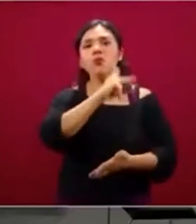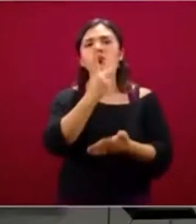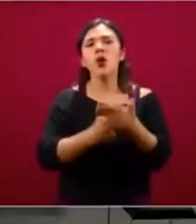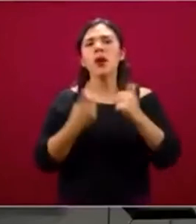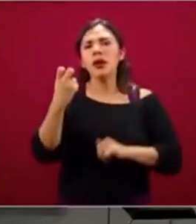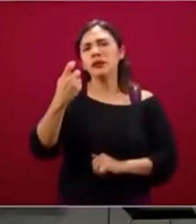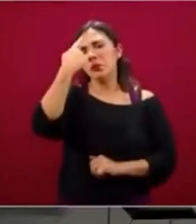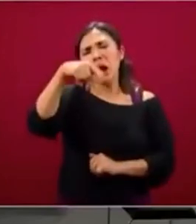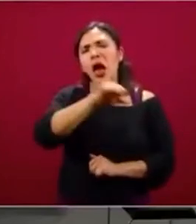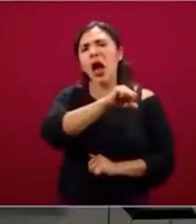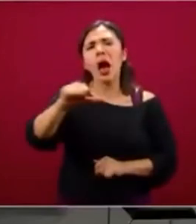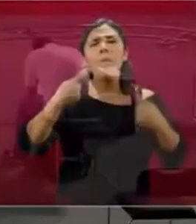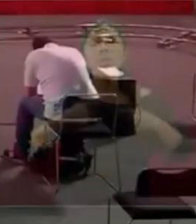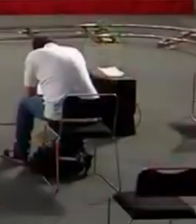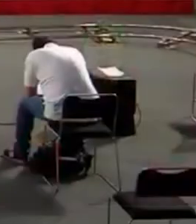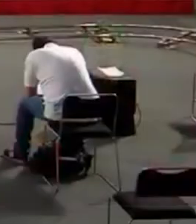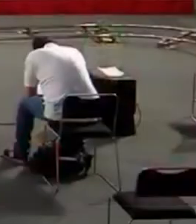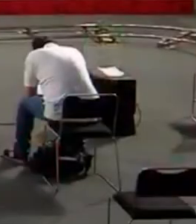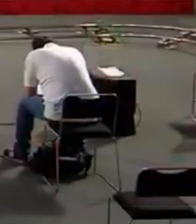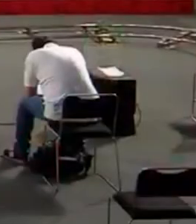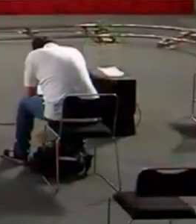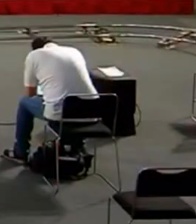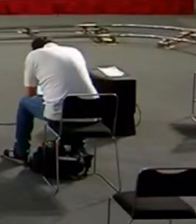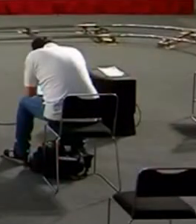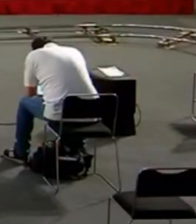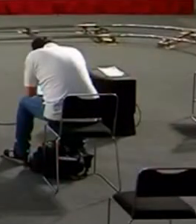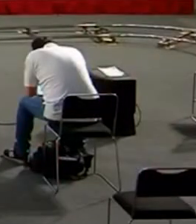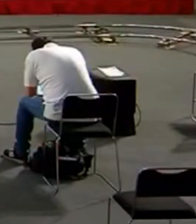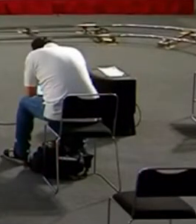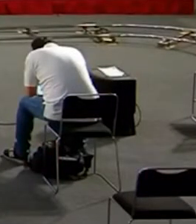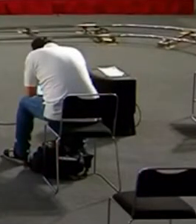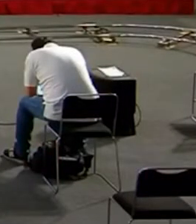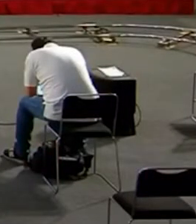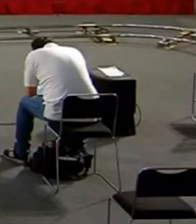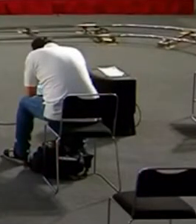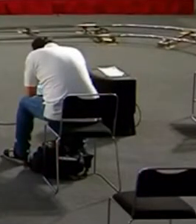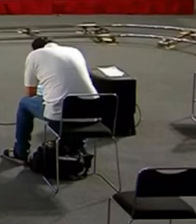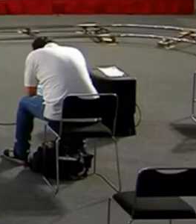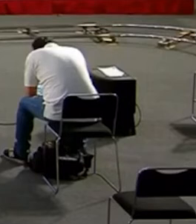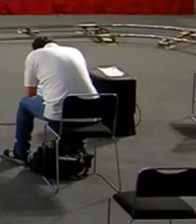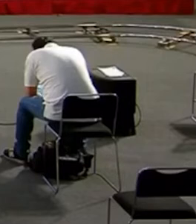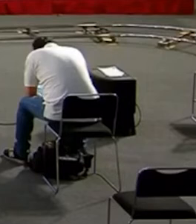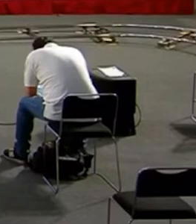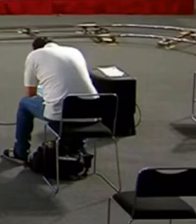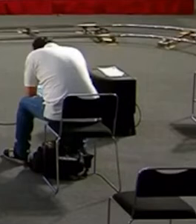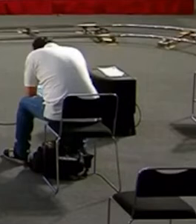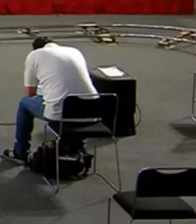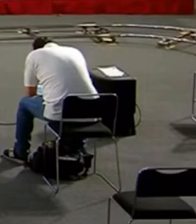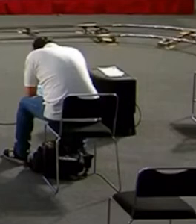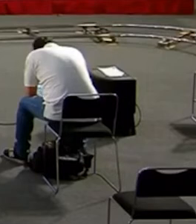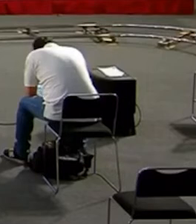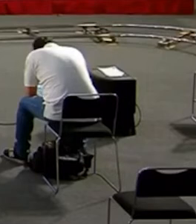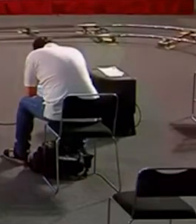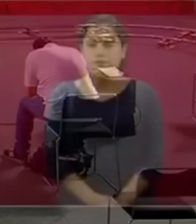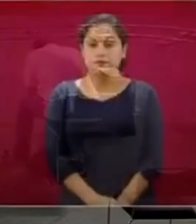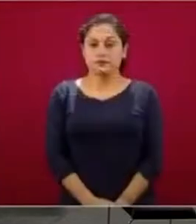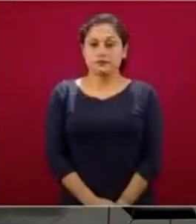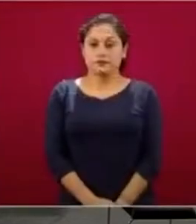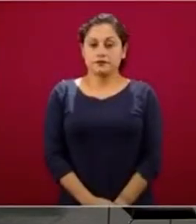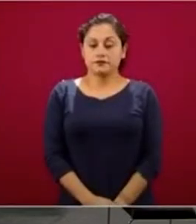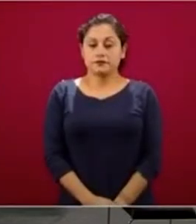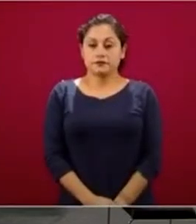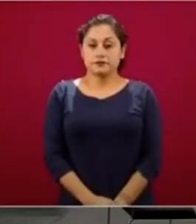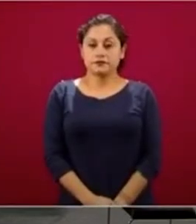Para aquellos que pierdan el empleo, hay un seguro de desempleo donde el Infonavit cubre tres meses de la hipoteca sin copago